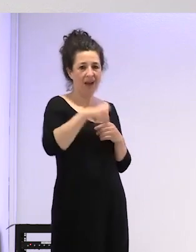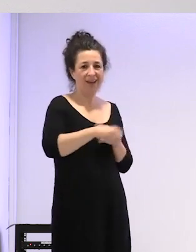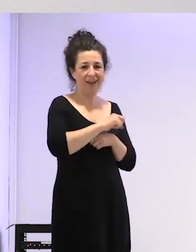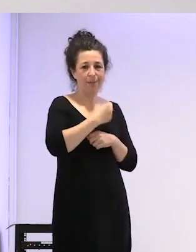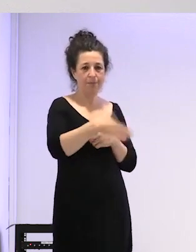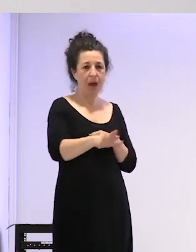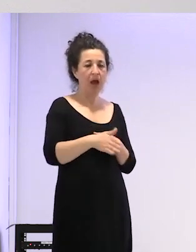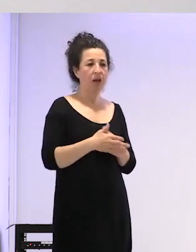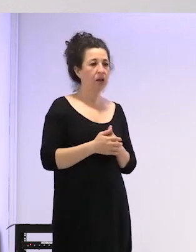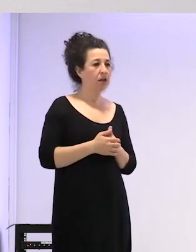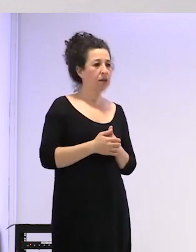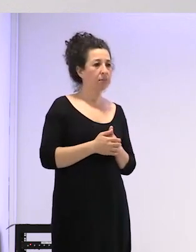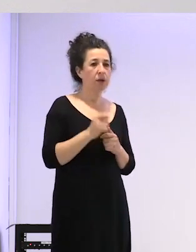dan alternativas